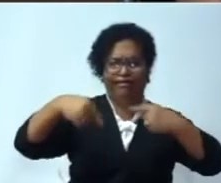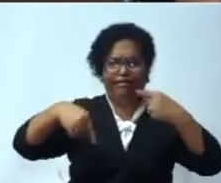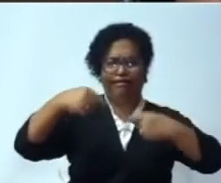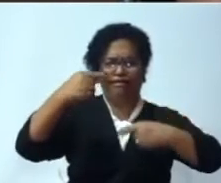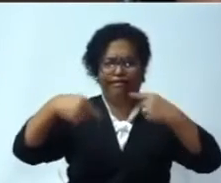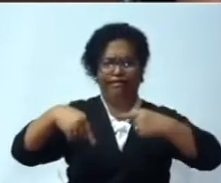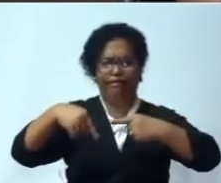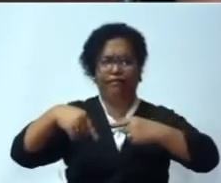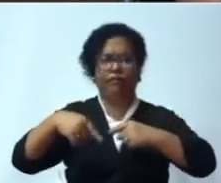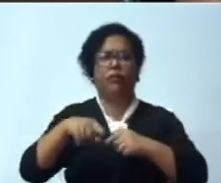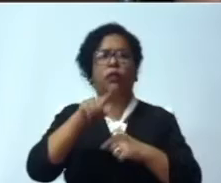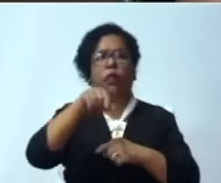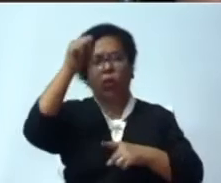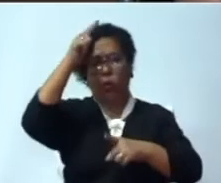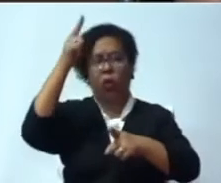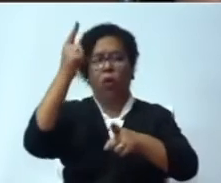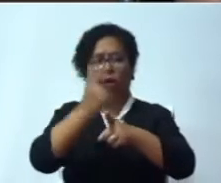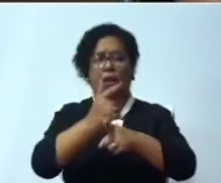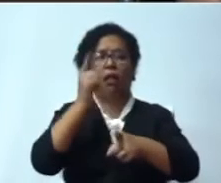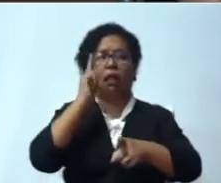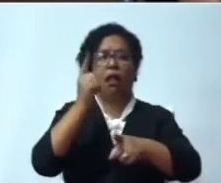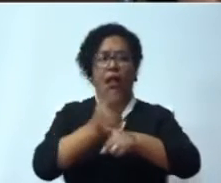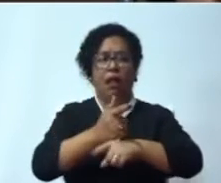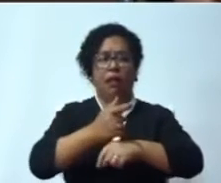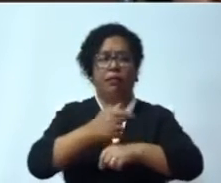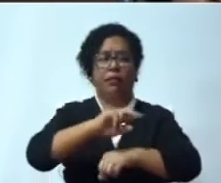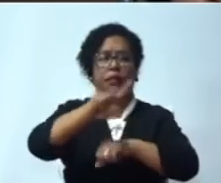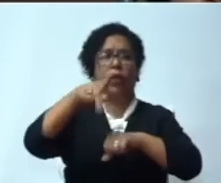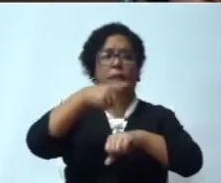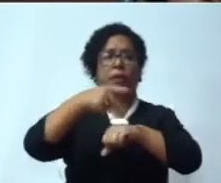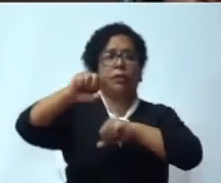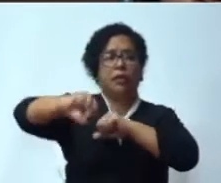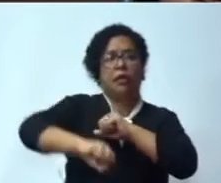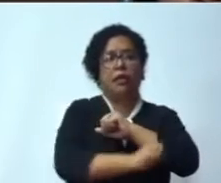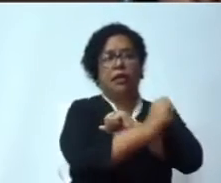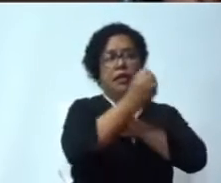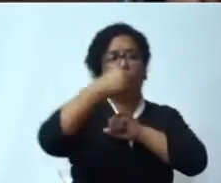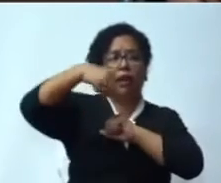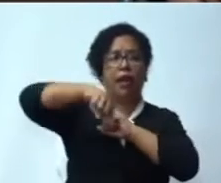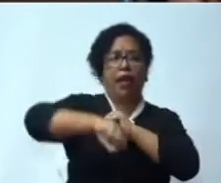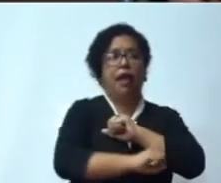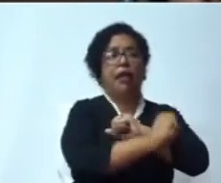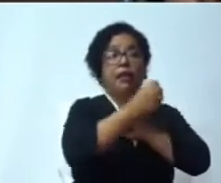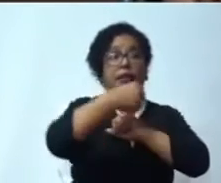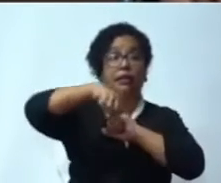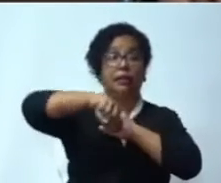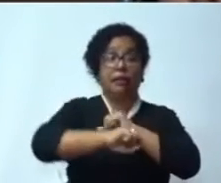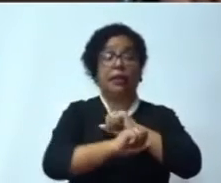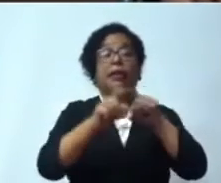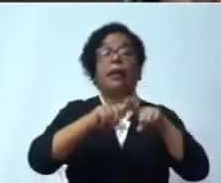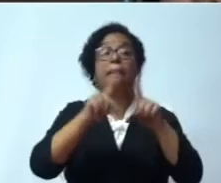Bárbara de Samaná, pero que justamente pertenecen a nuestra provincia.